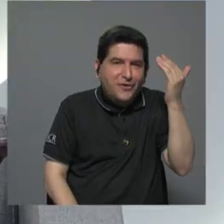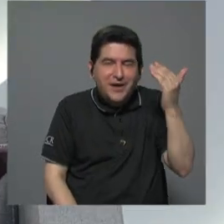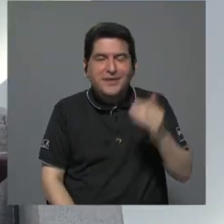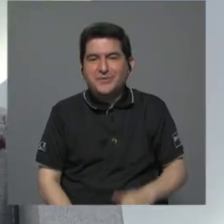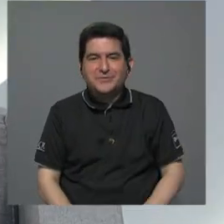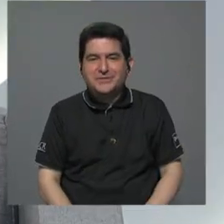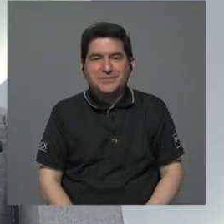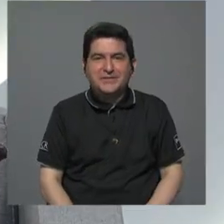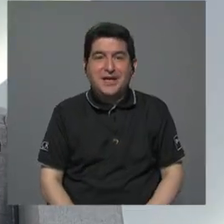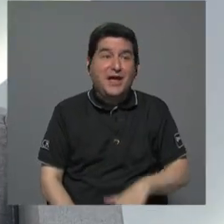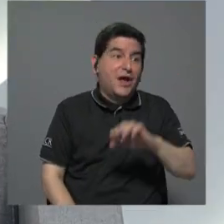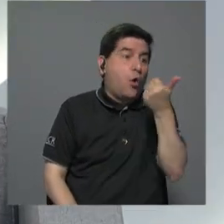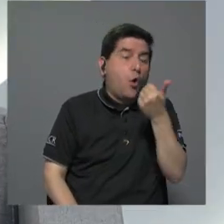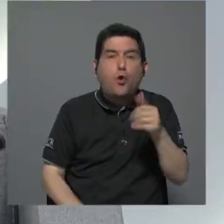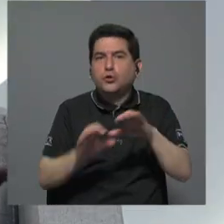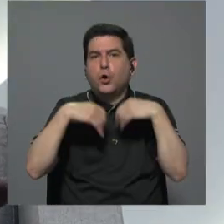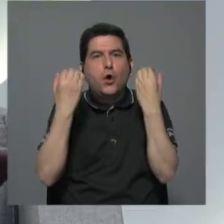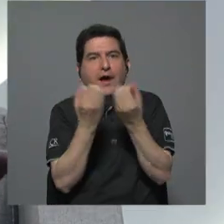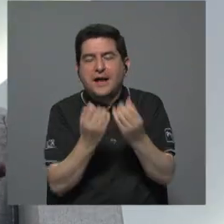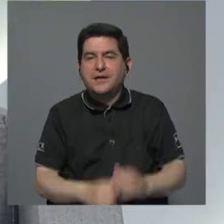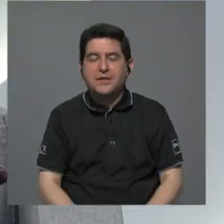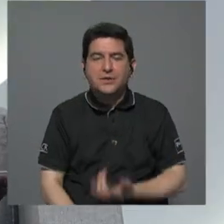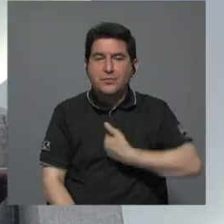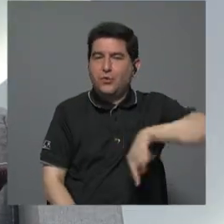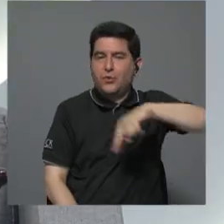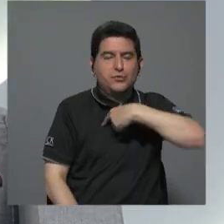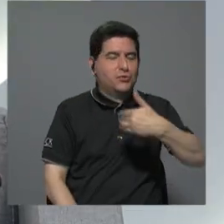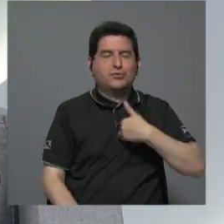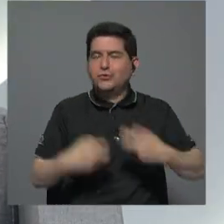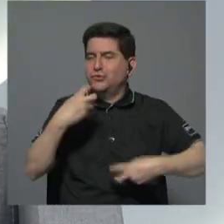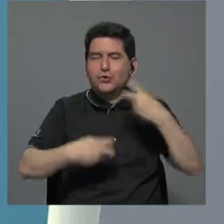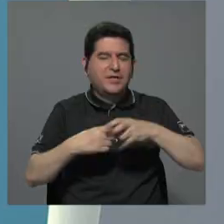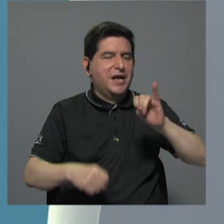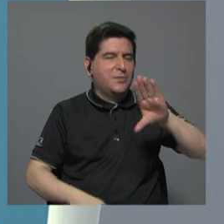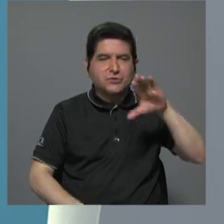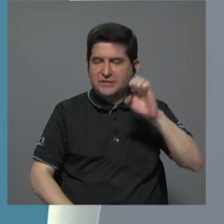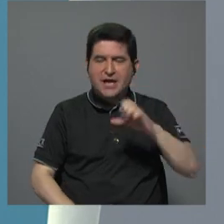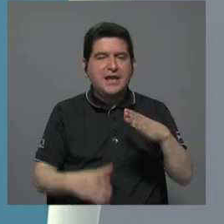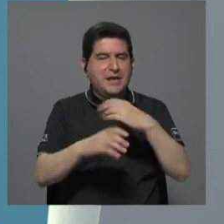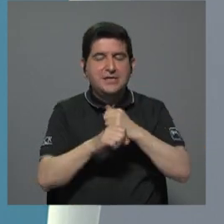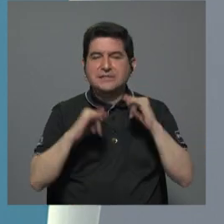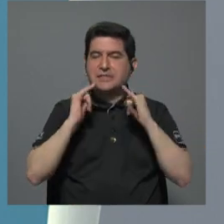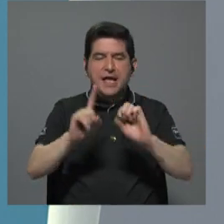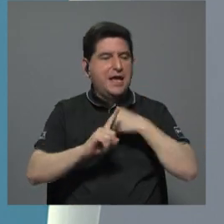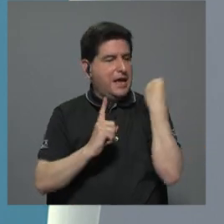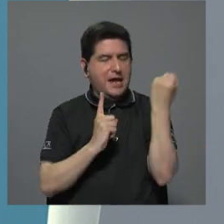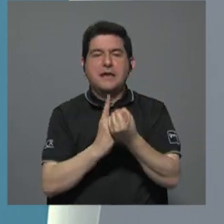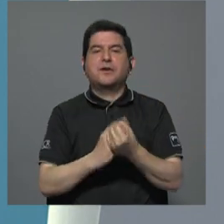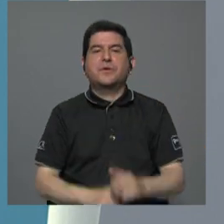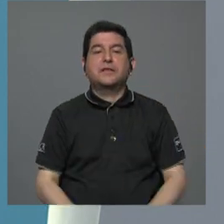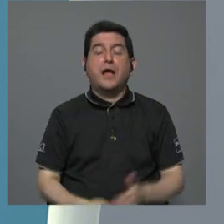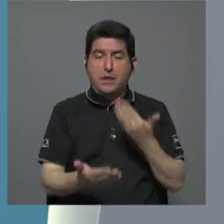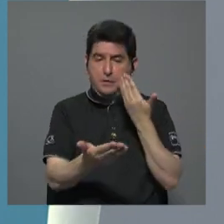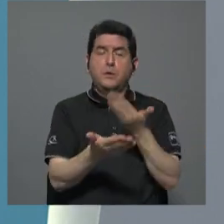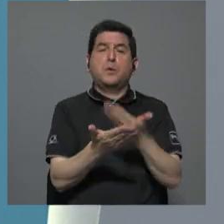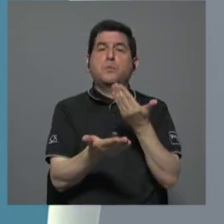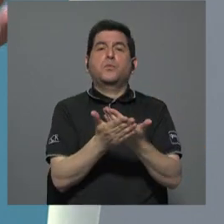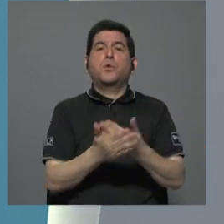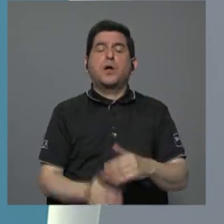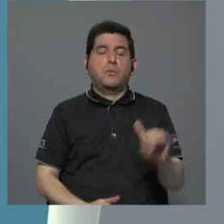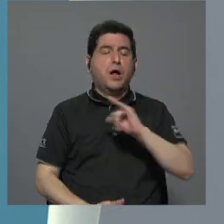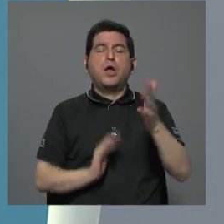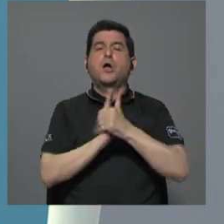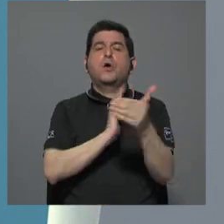no sé si otro órgano del Estado nosotros tenemos ningún problema en que el ICE lo haga en igualdad de condiciones y que demuestre desde luego la misma